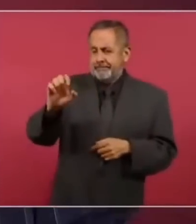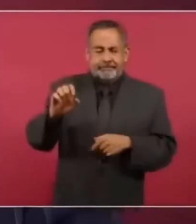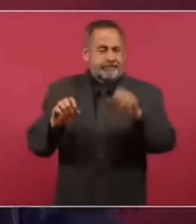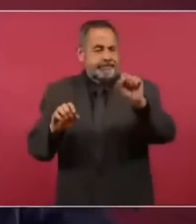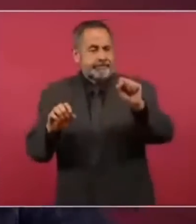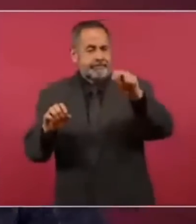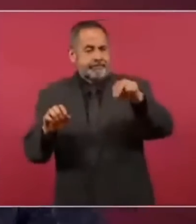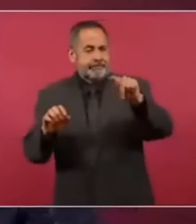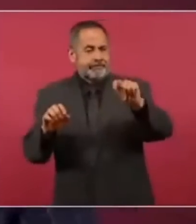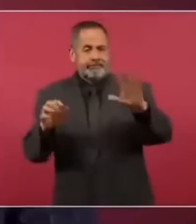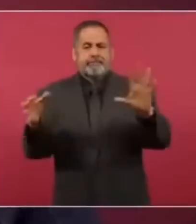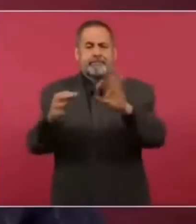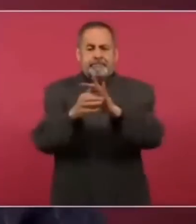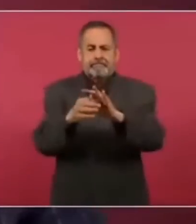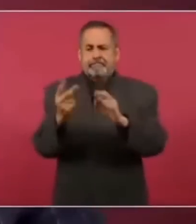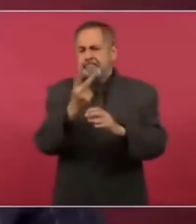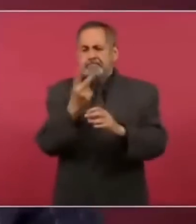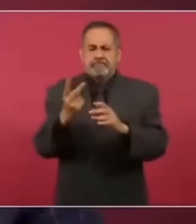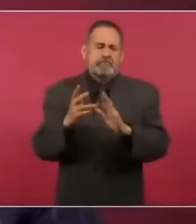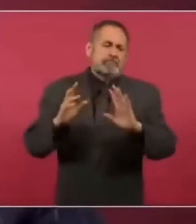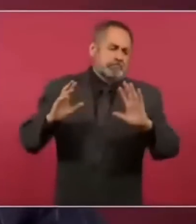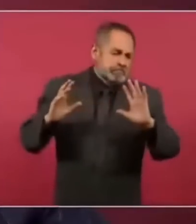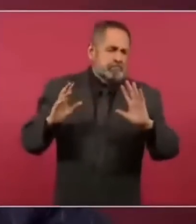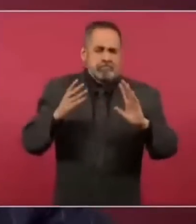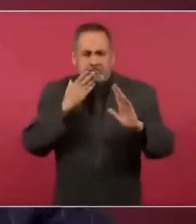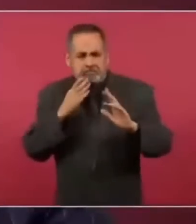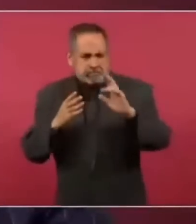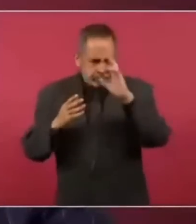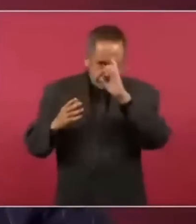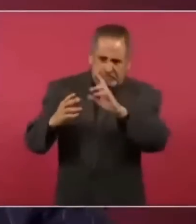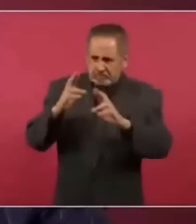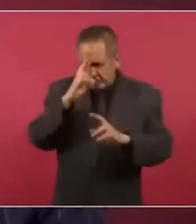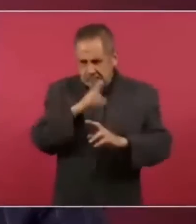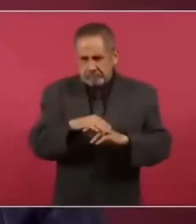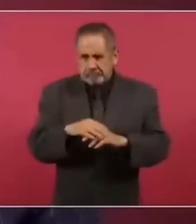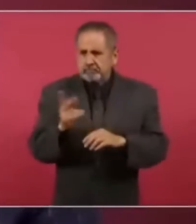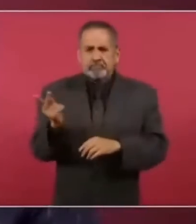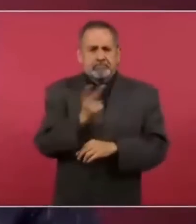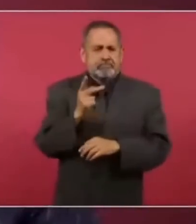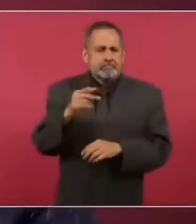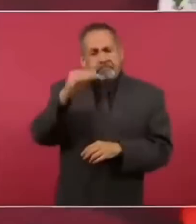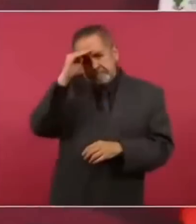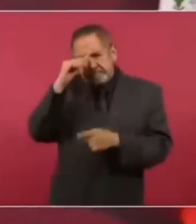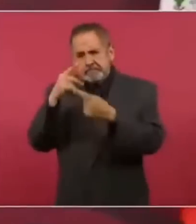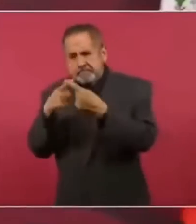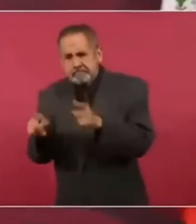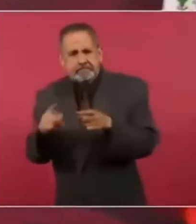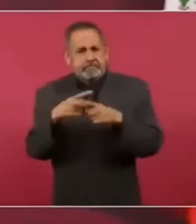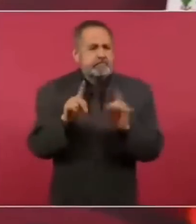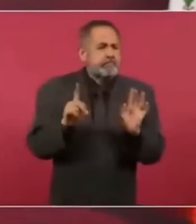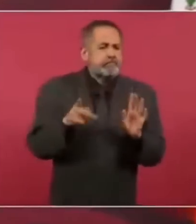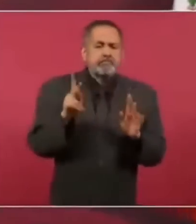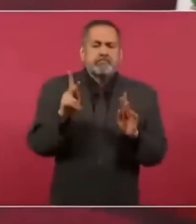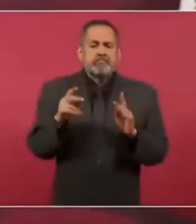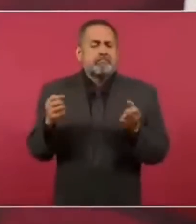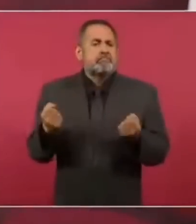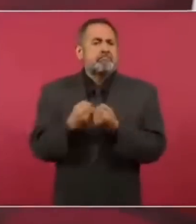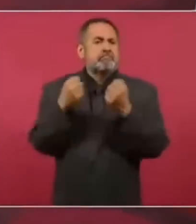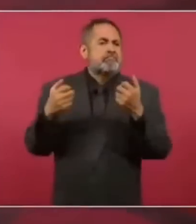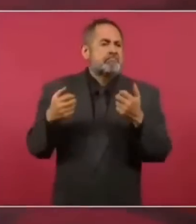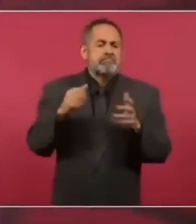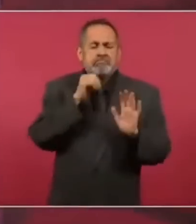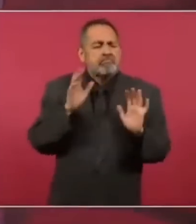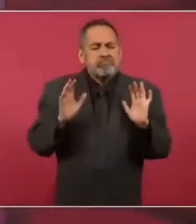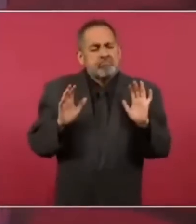Porque, aunque puedan haber diferencias, no se debe olvidar